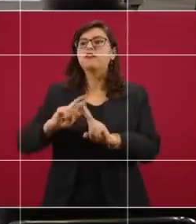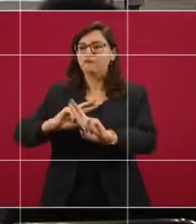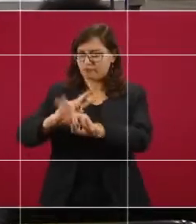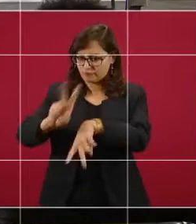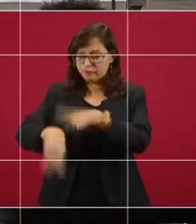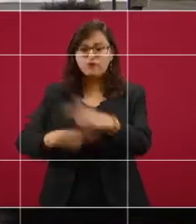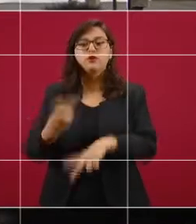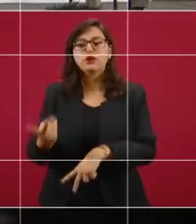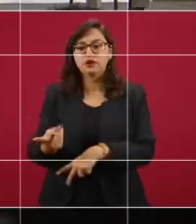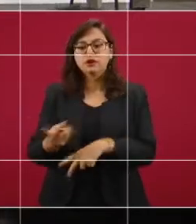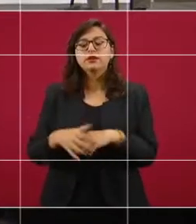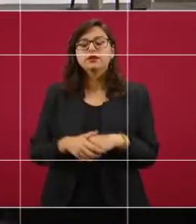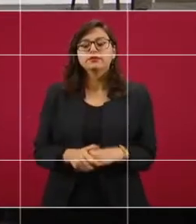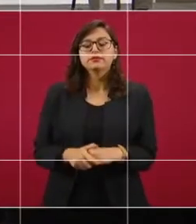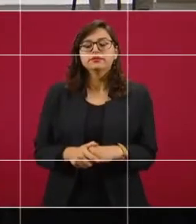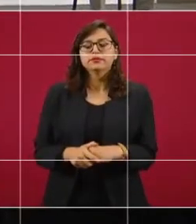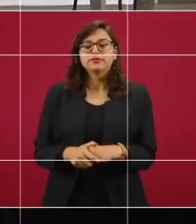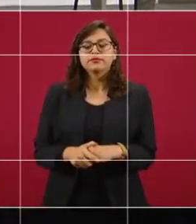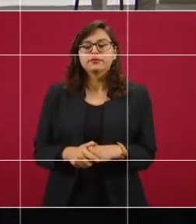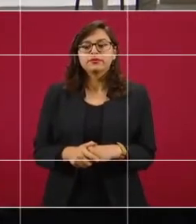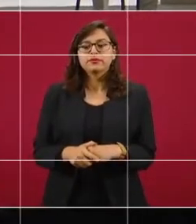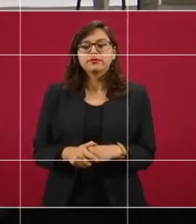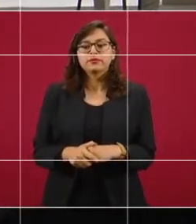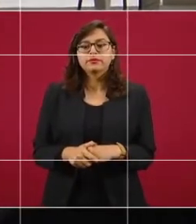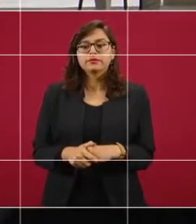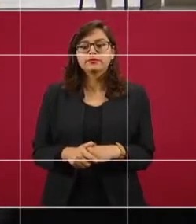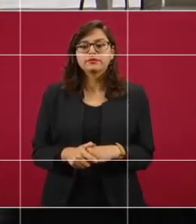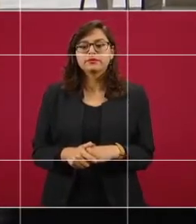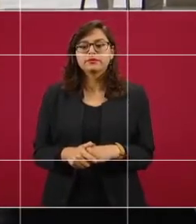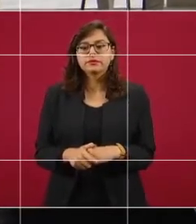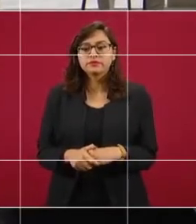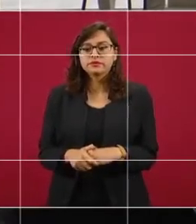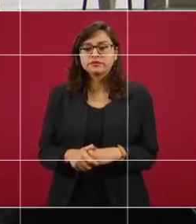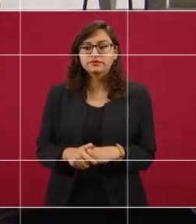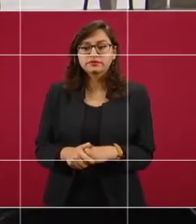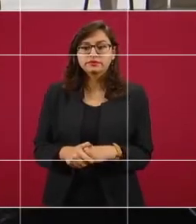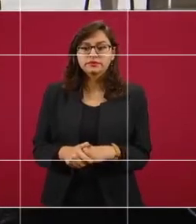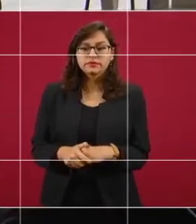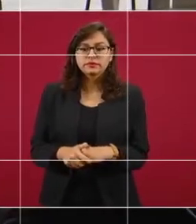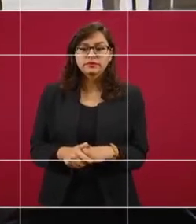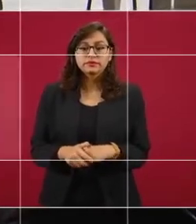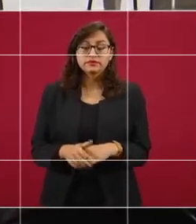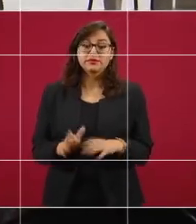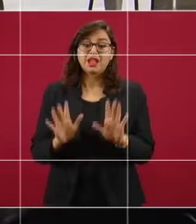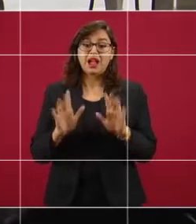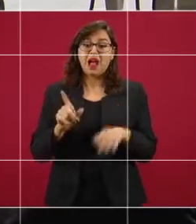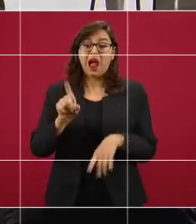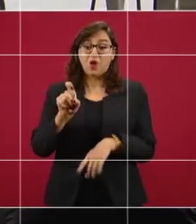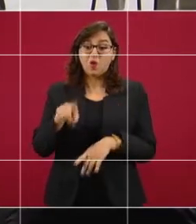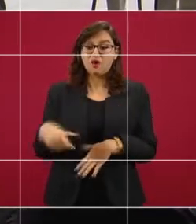Se está trabajando, bombeando